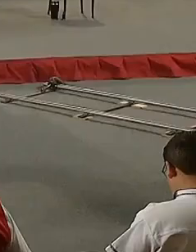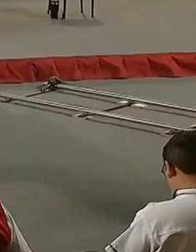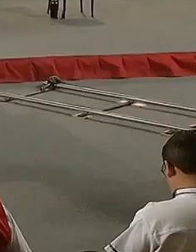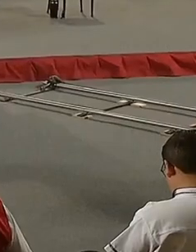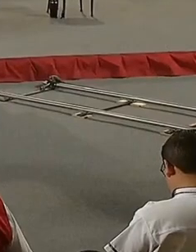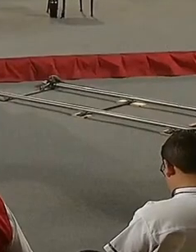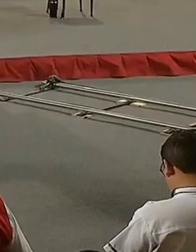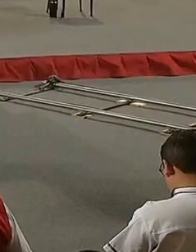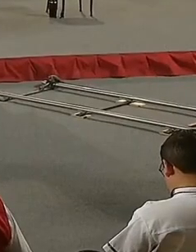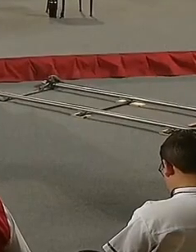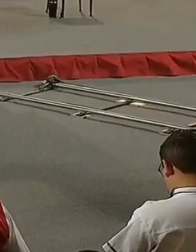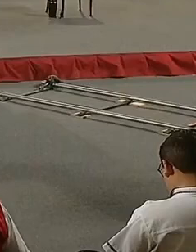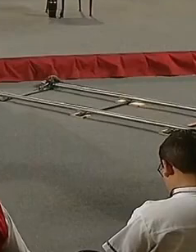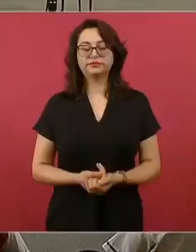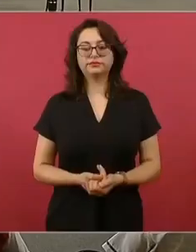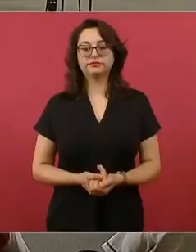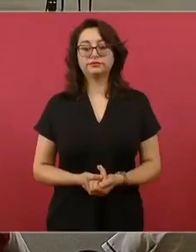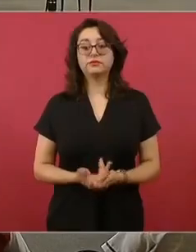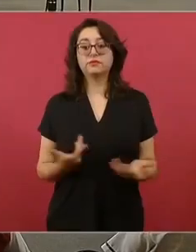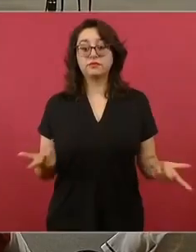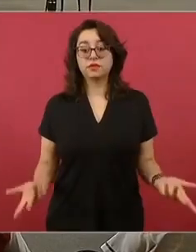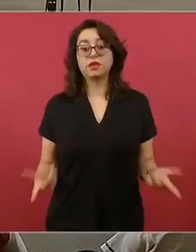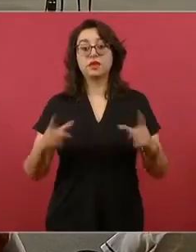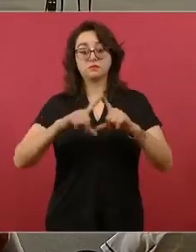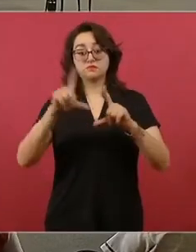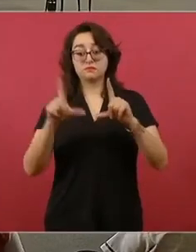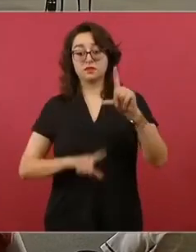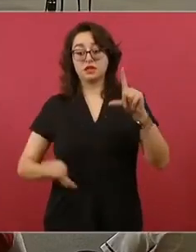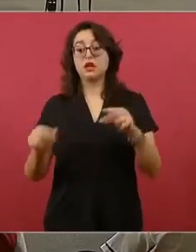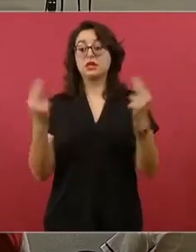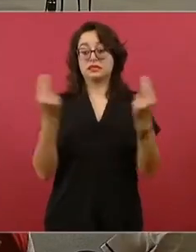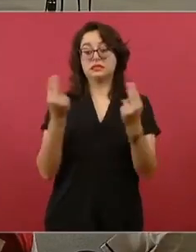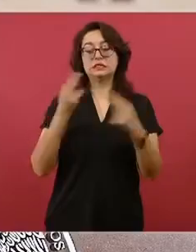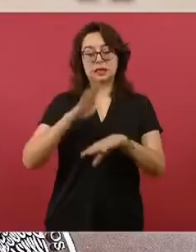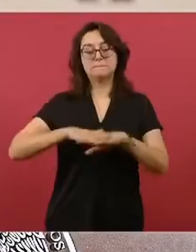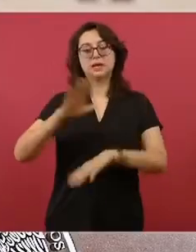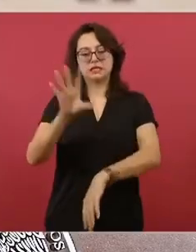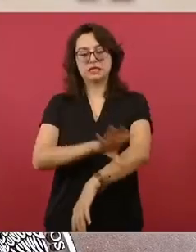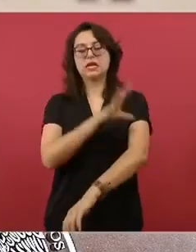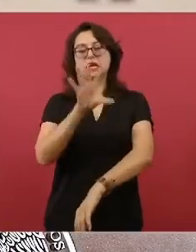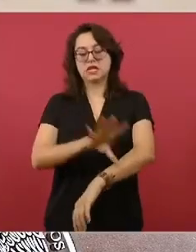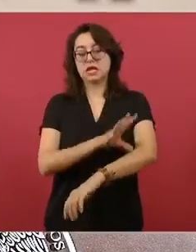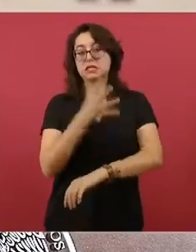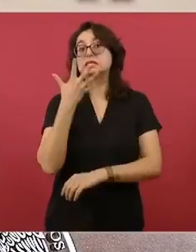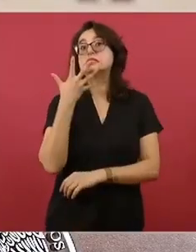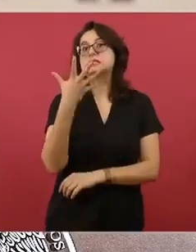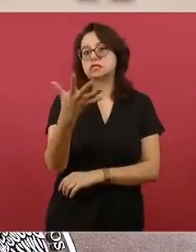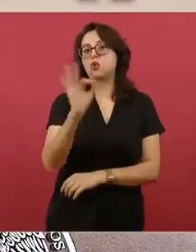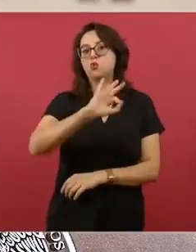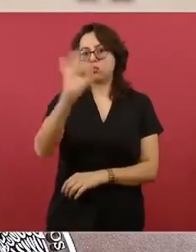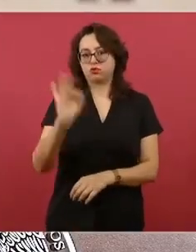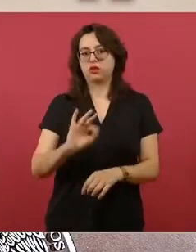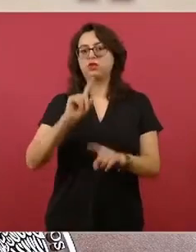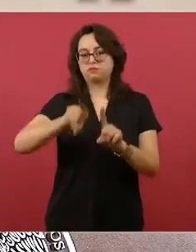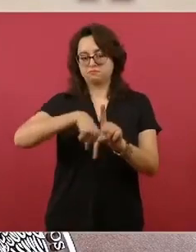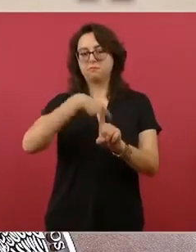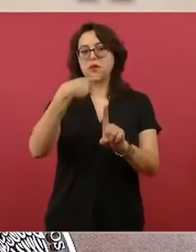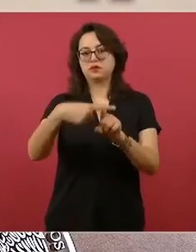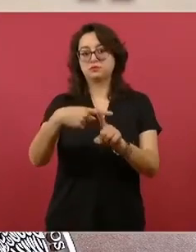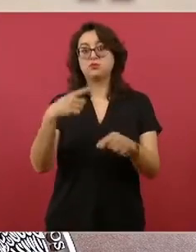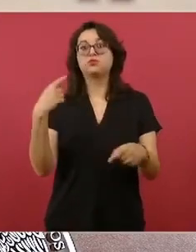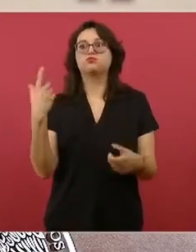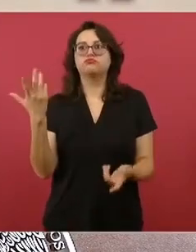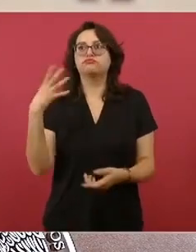de calor actual se estima que la demanda de energía aumente hasta un 5% en todo el país. La Comisión Federal de Electricidad